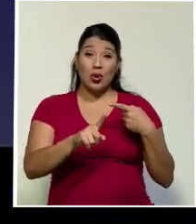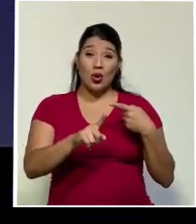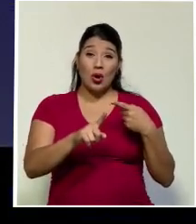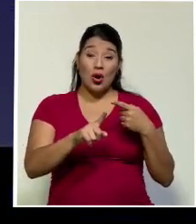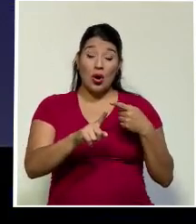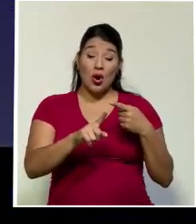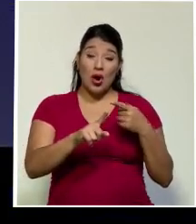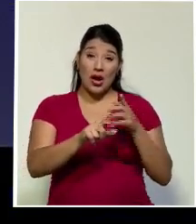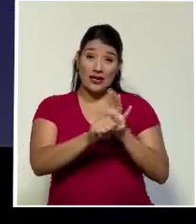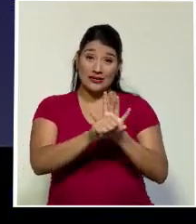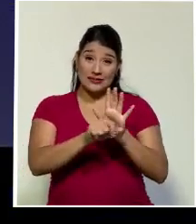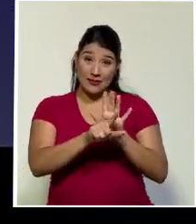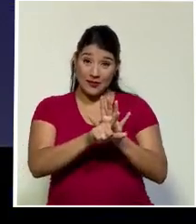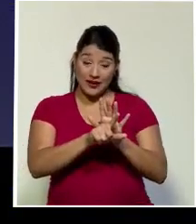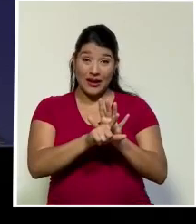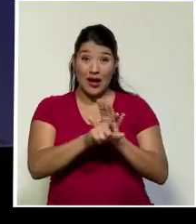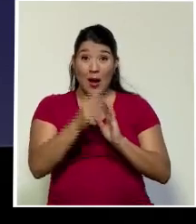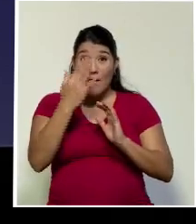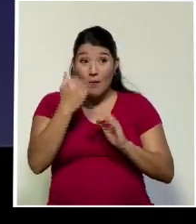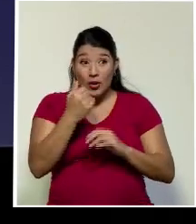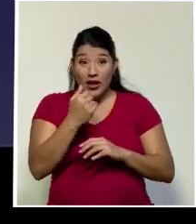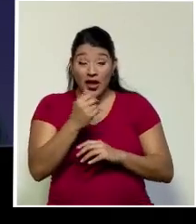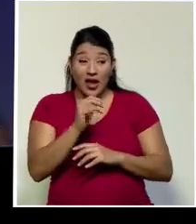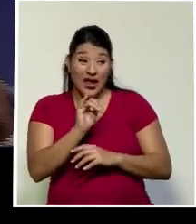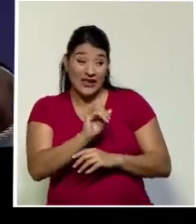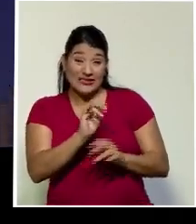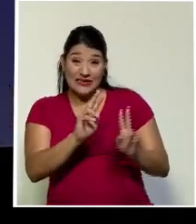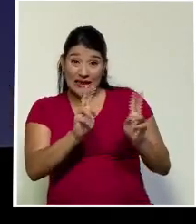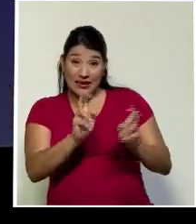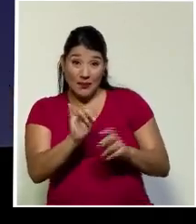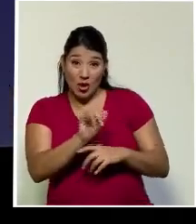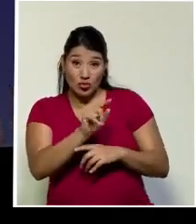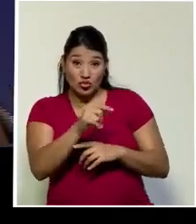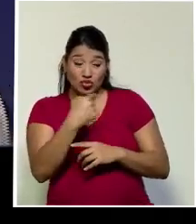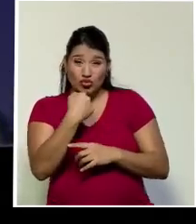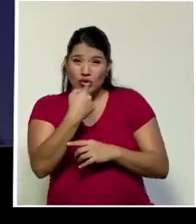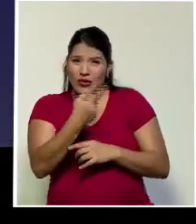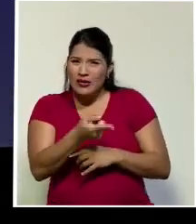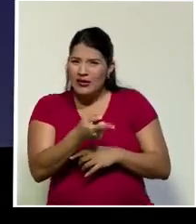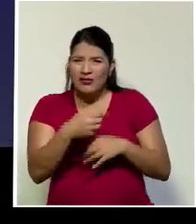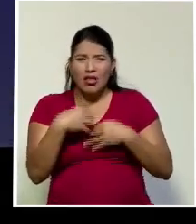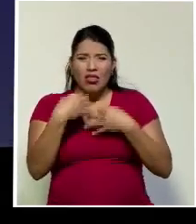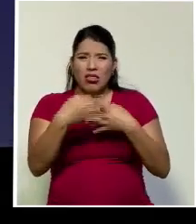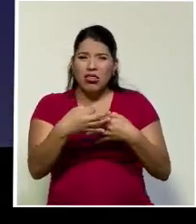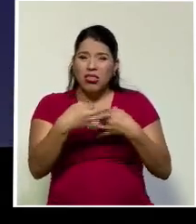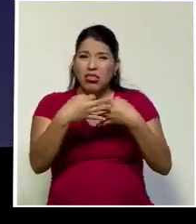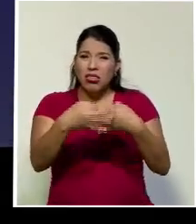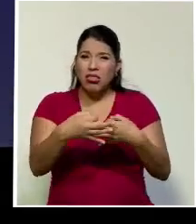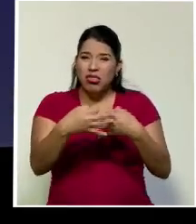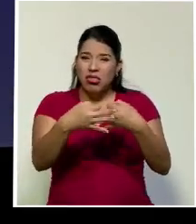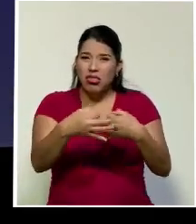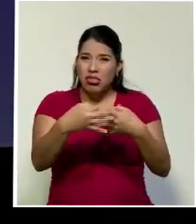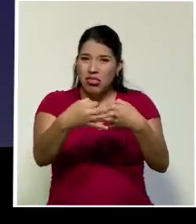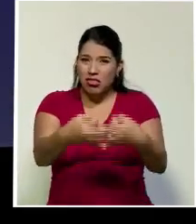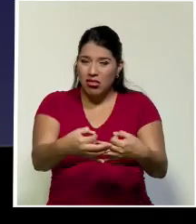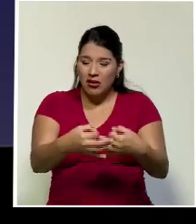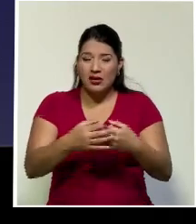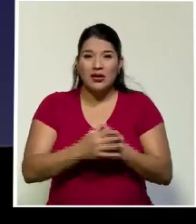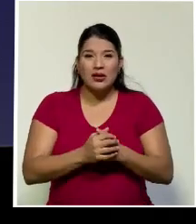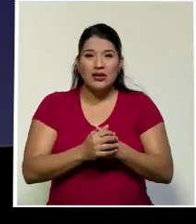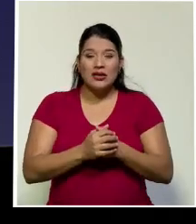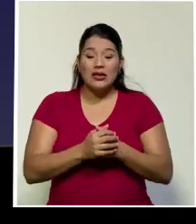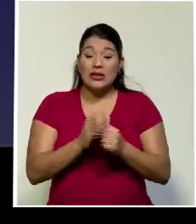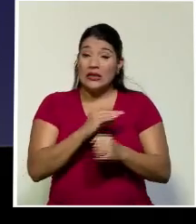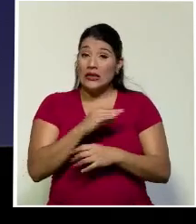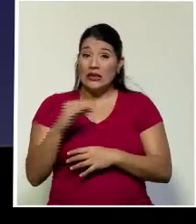asamblea legislativa que viene, porque el tema, como usted decía, se ha pasado de una a la otra, de un congreso al otro